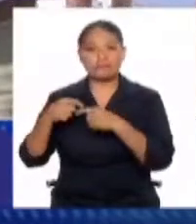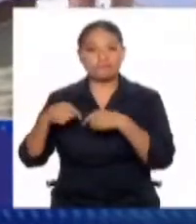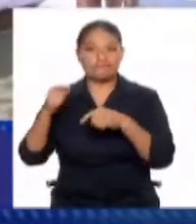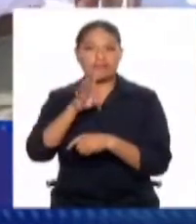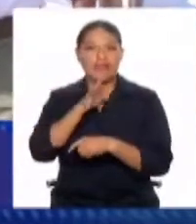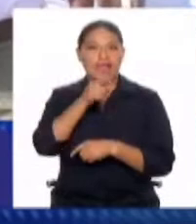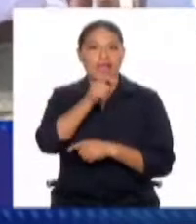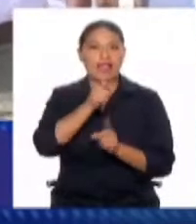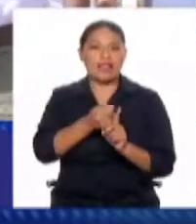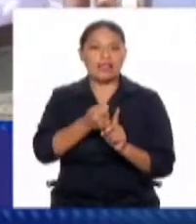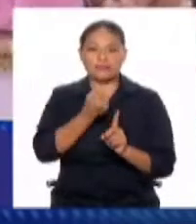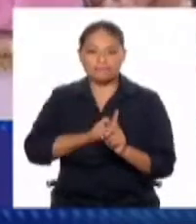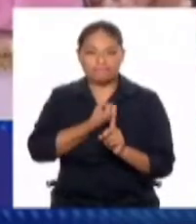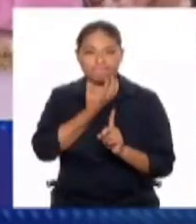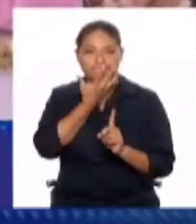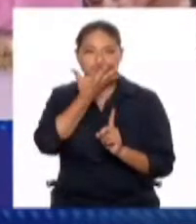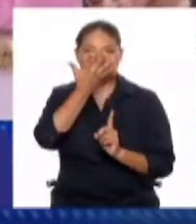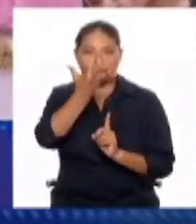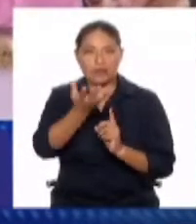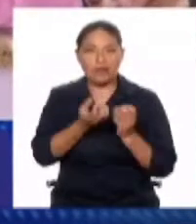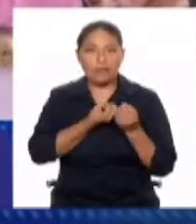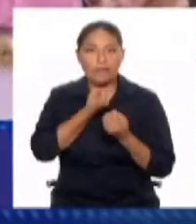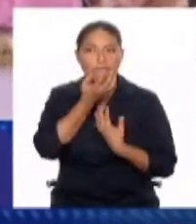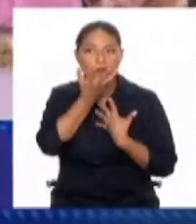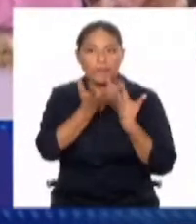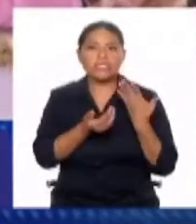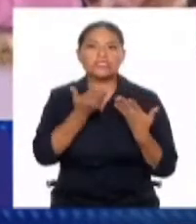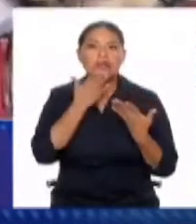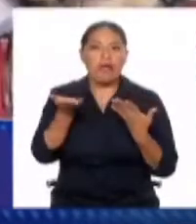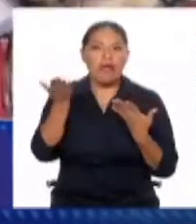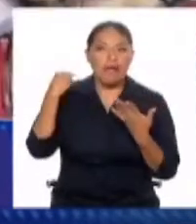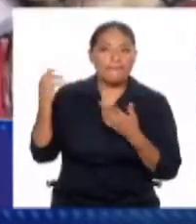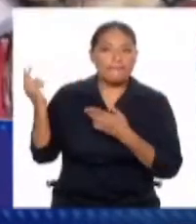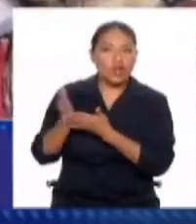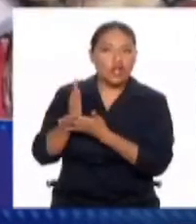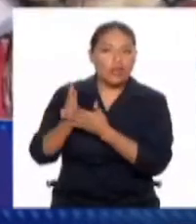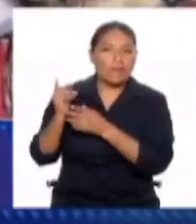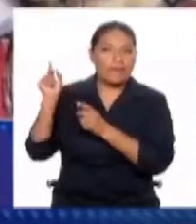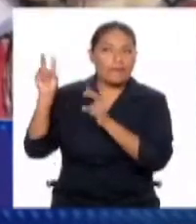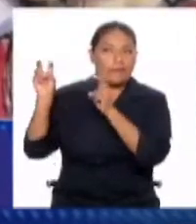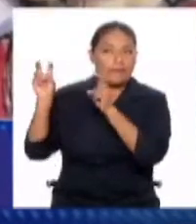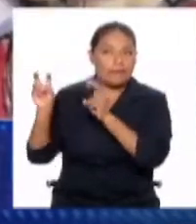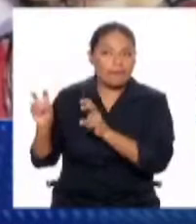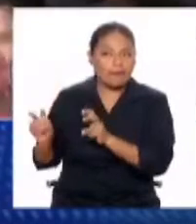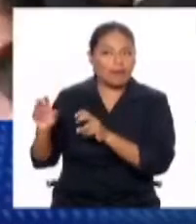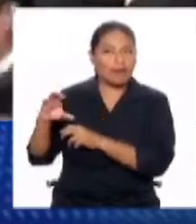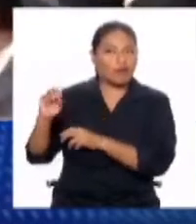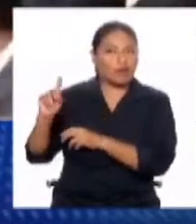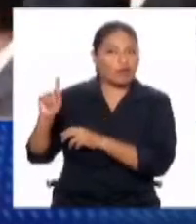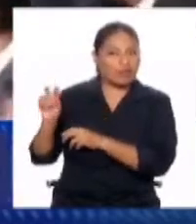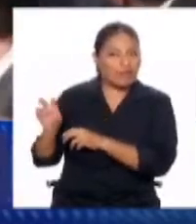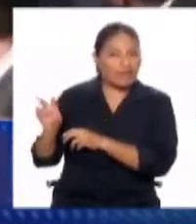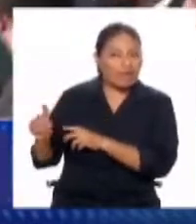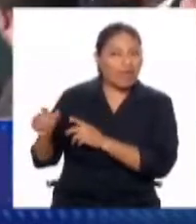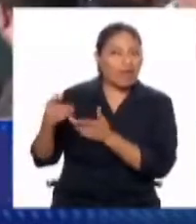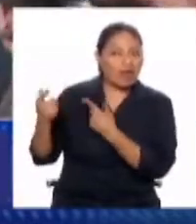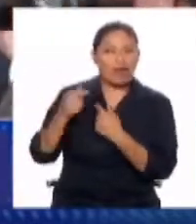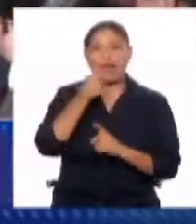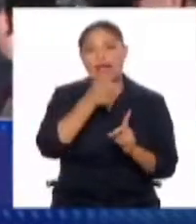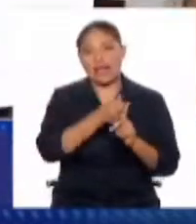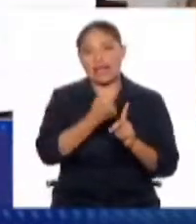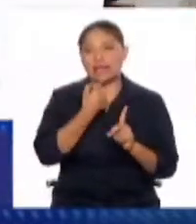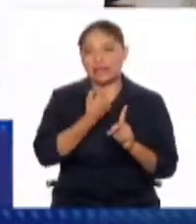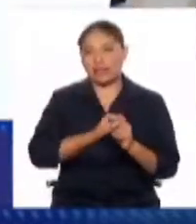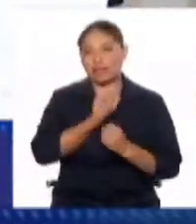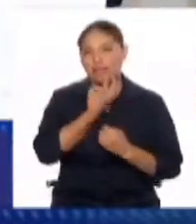declarar quiénes más se habrían beneficiado con actos de corrupción, demostrando con